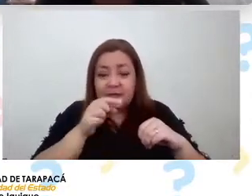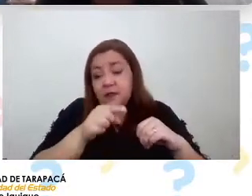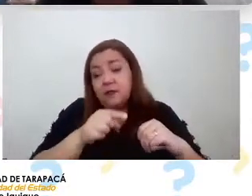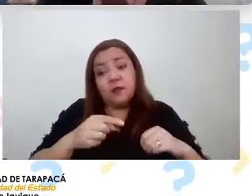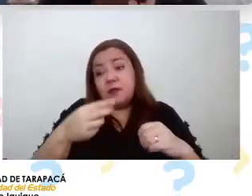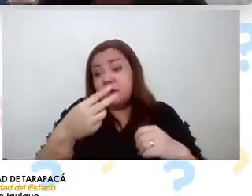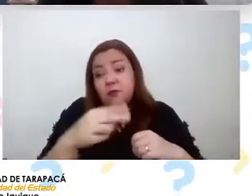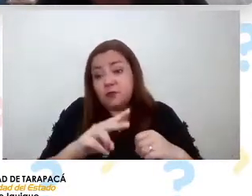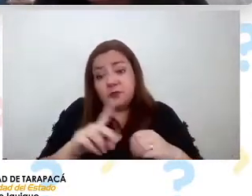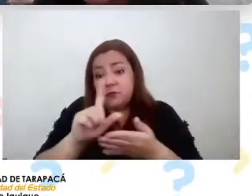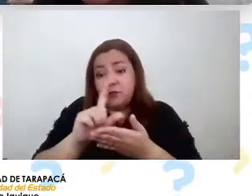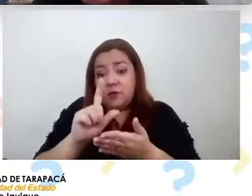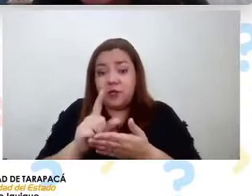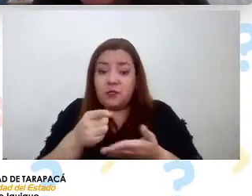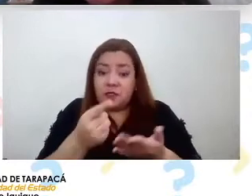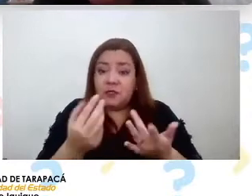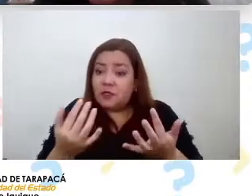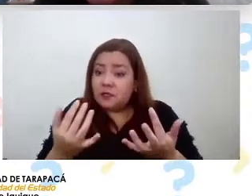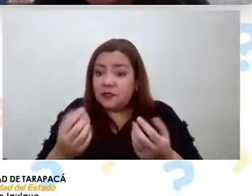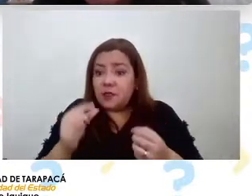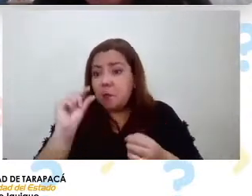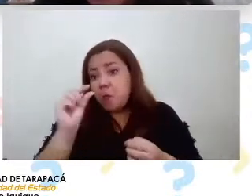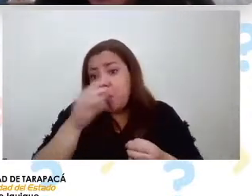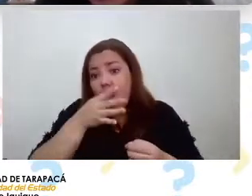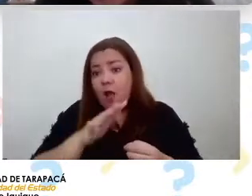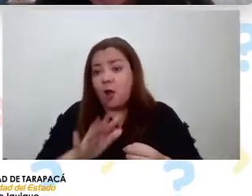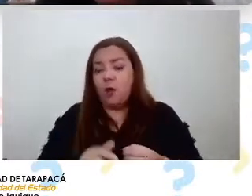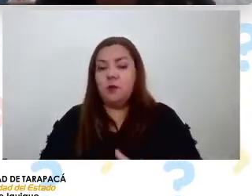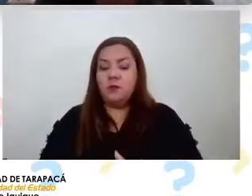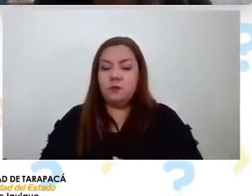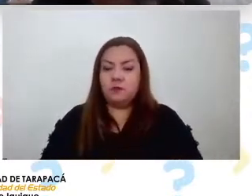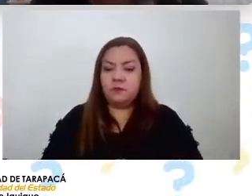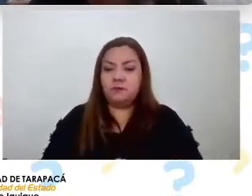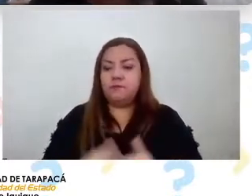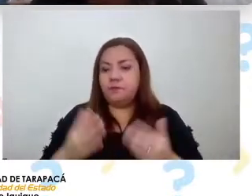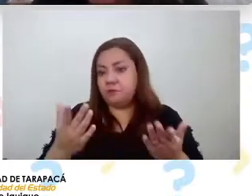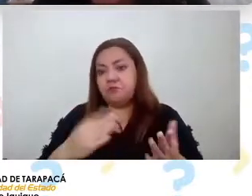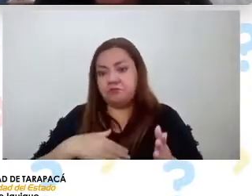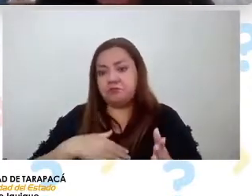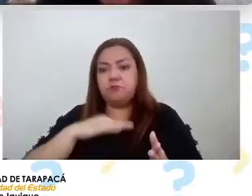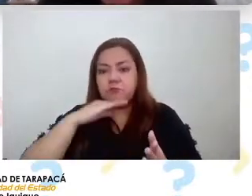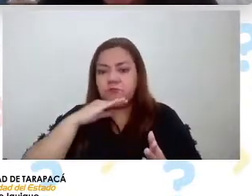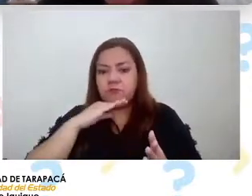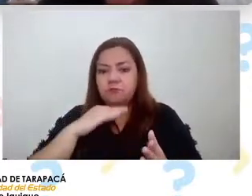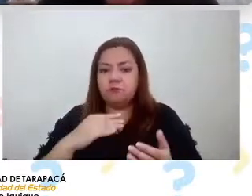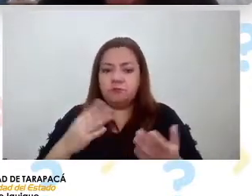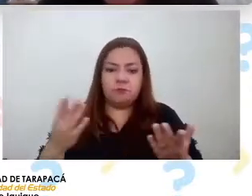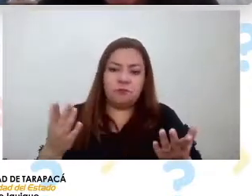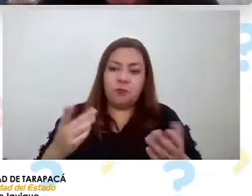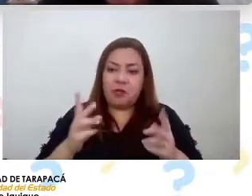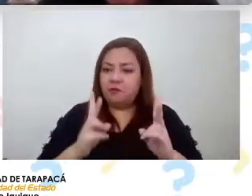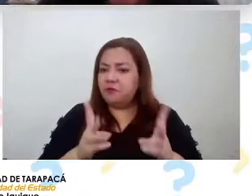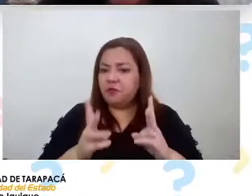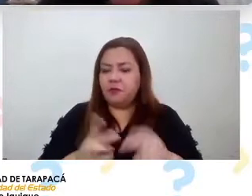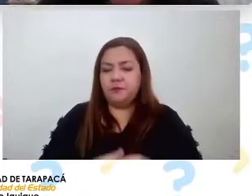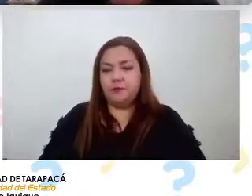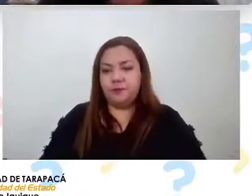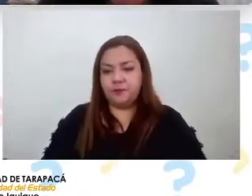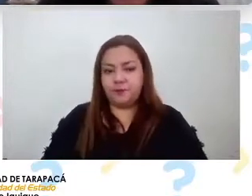necesitan poca agua pero lo suficientemente para poder sobrevivir.